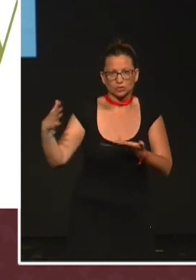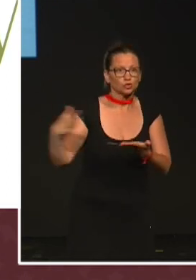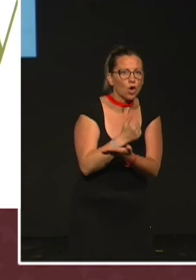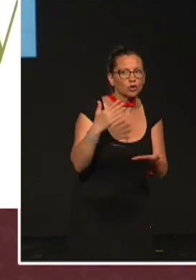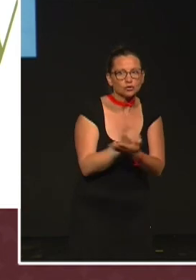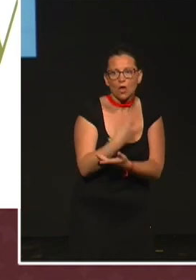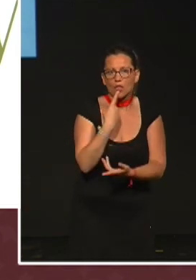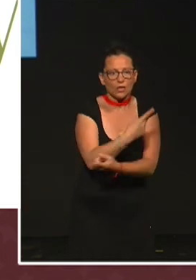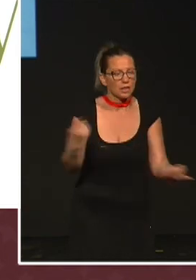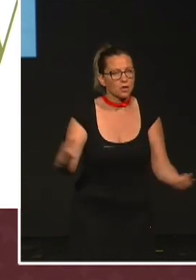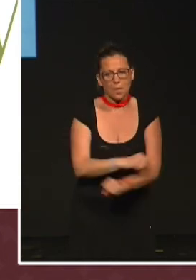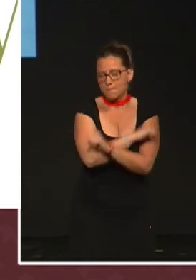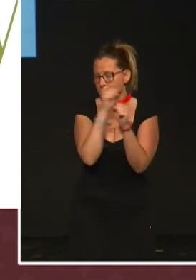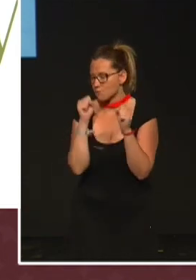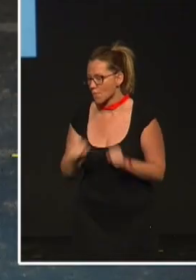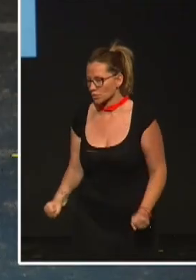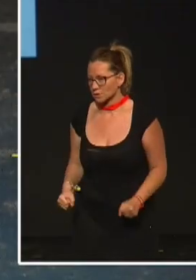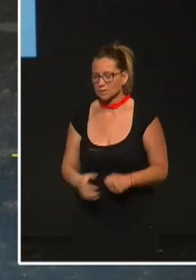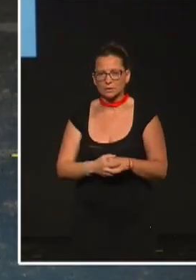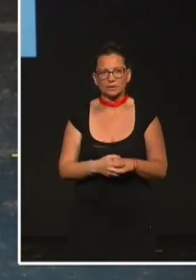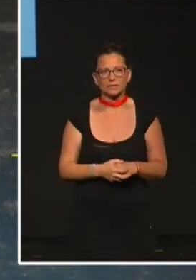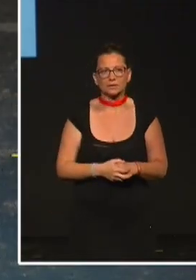hay más, pero no quería que Oscar me echara.